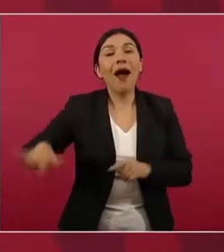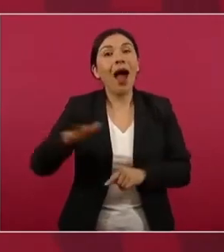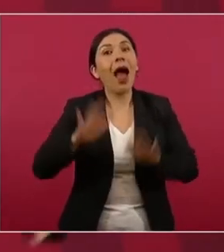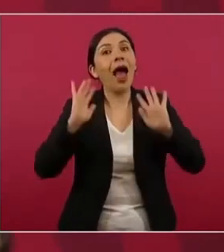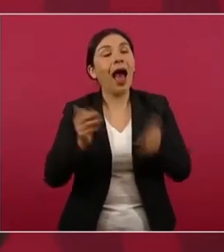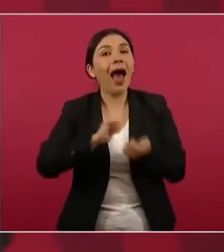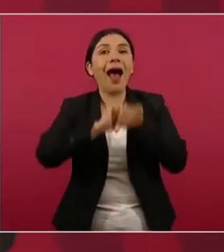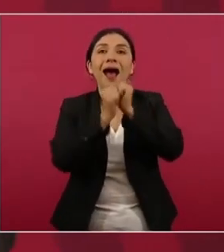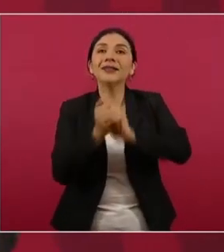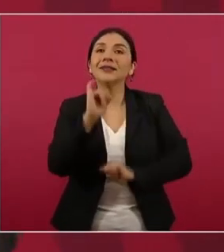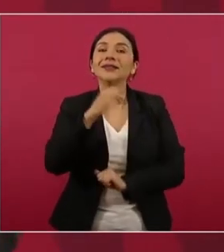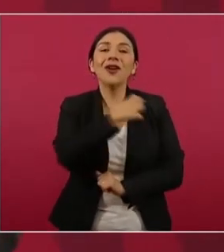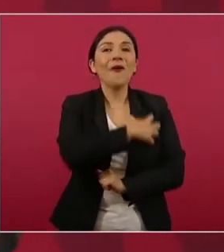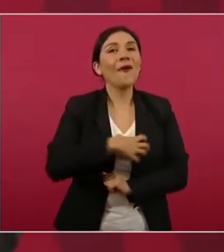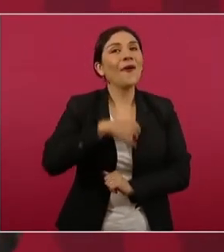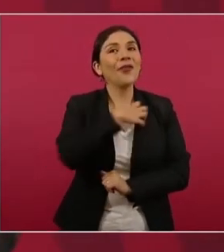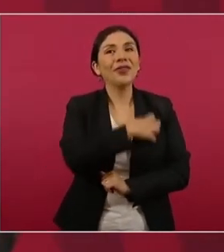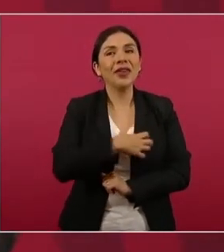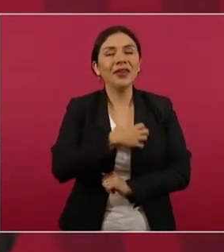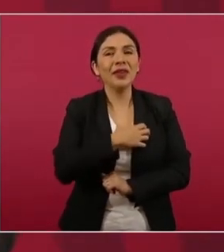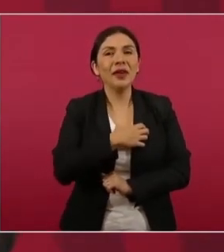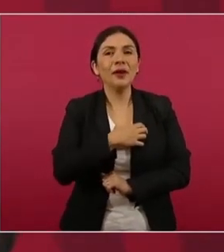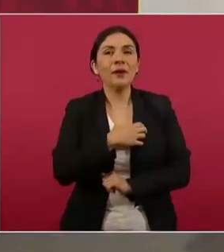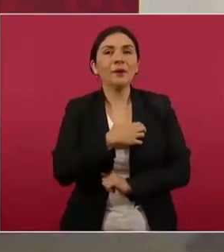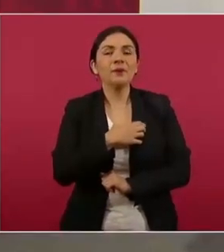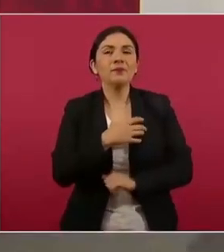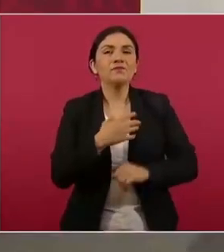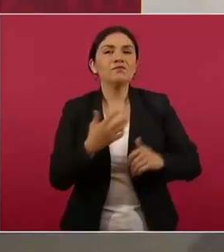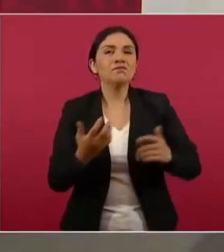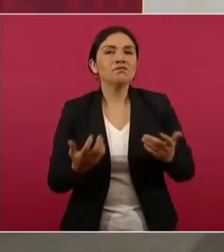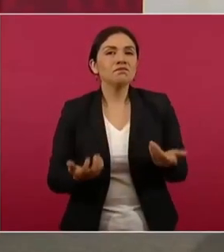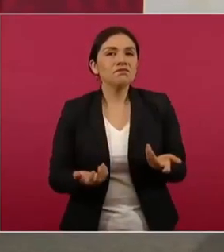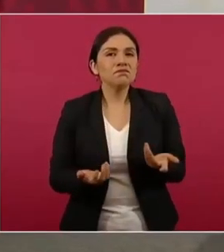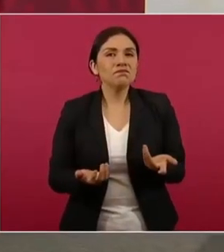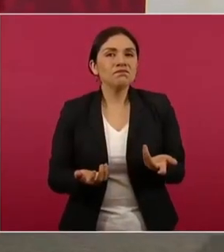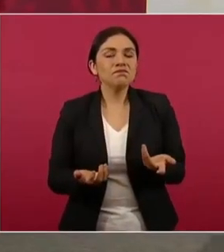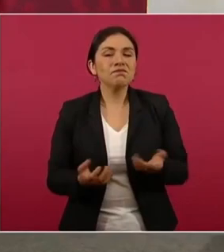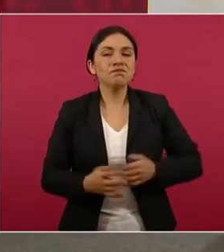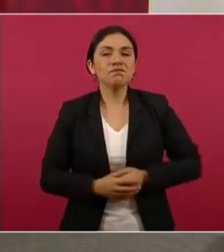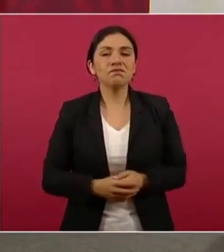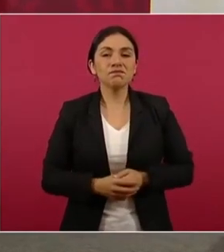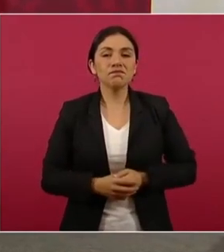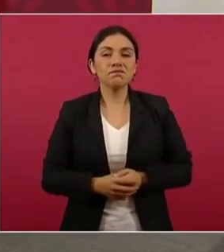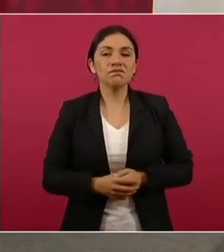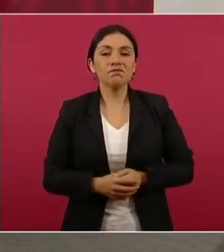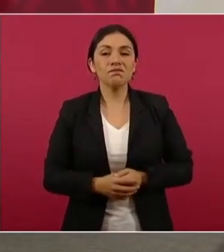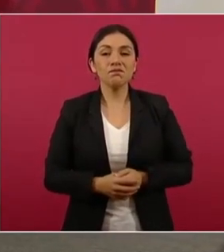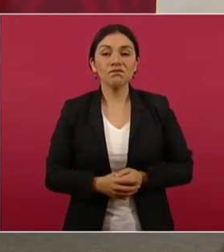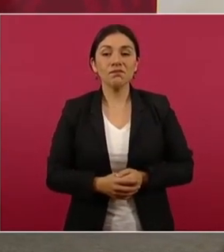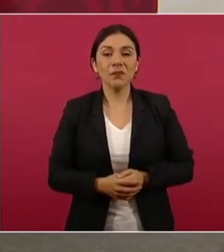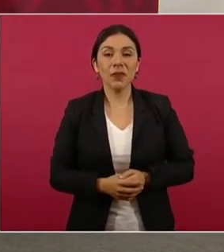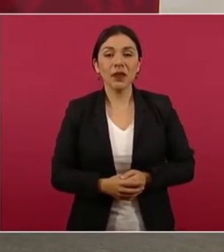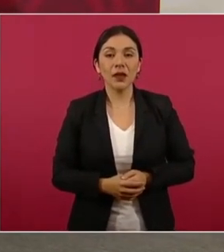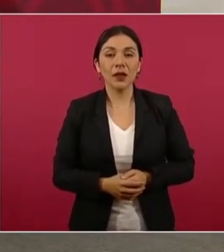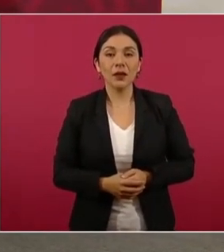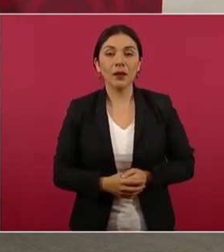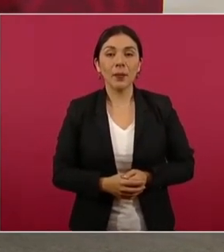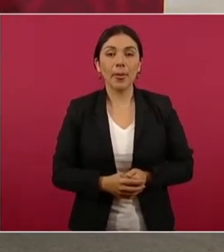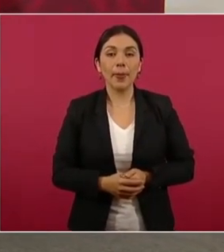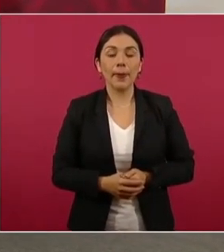diciendo,